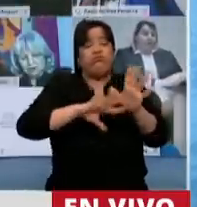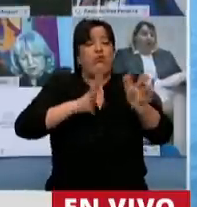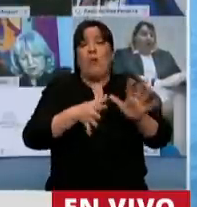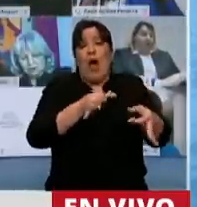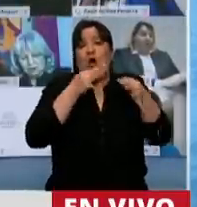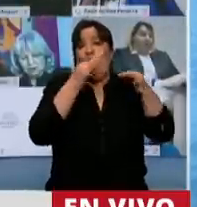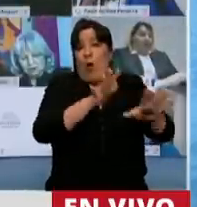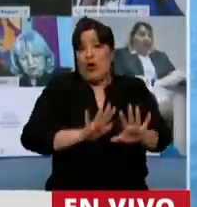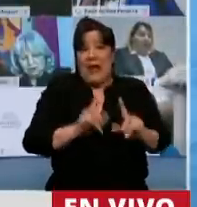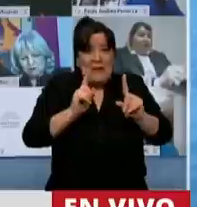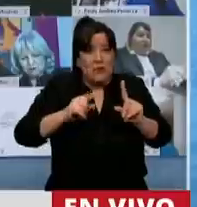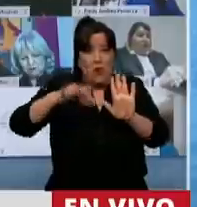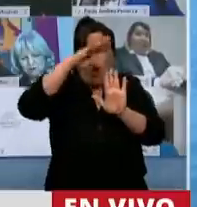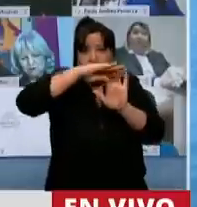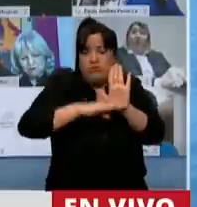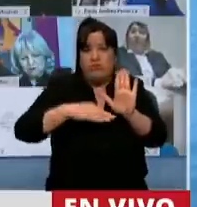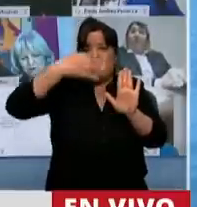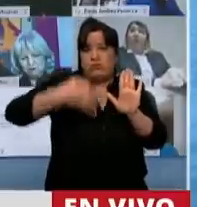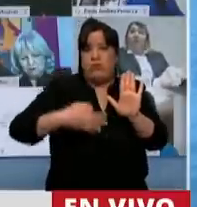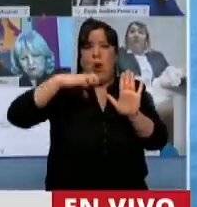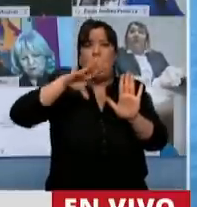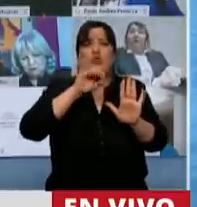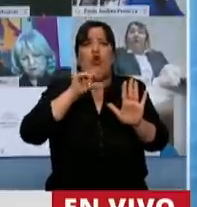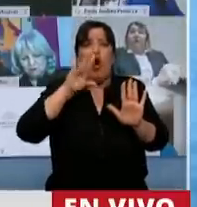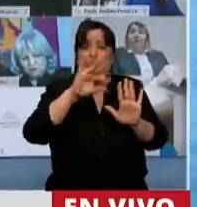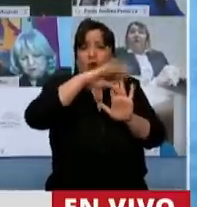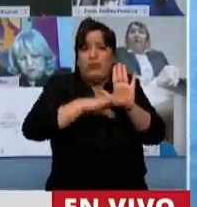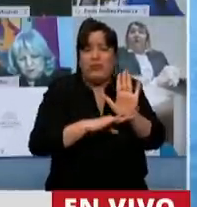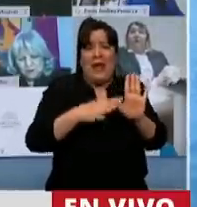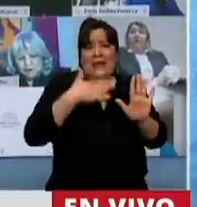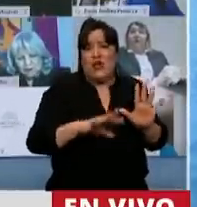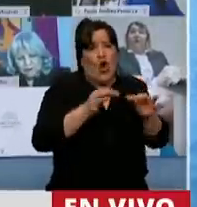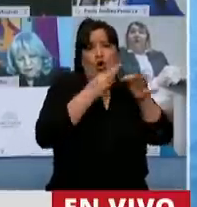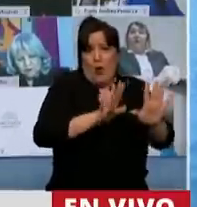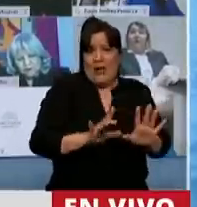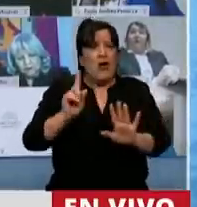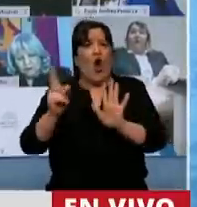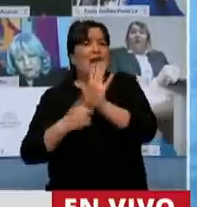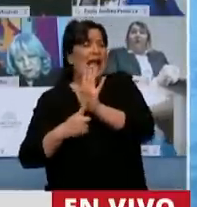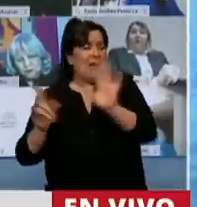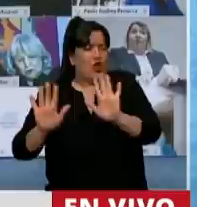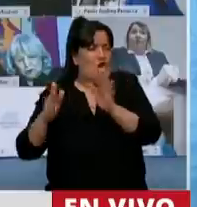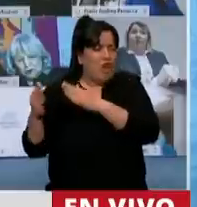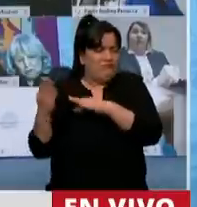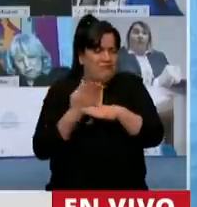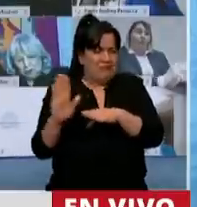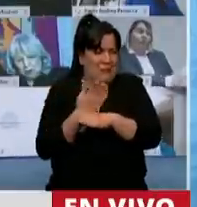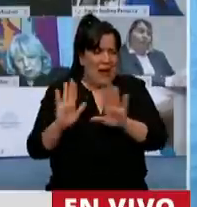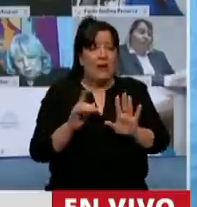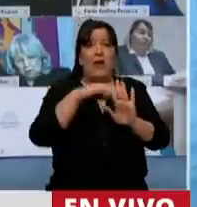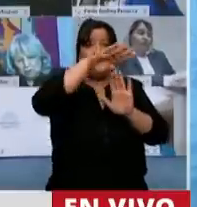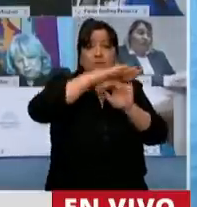antojo. El protocolo, ni siquiera el reglamento. El protocolo, que es una cuestión